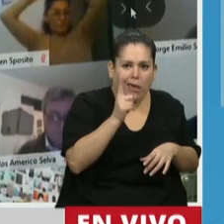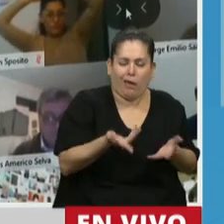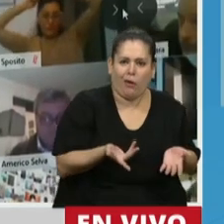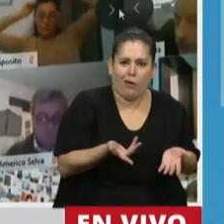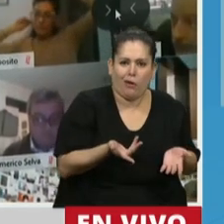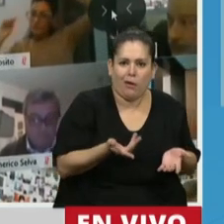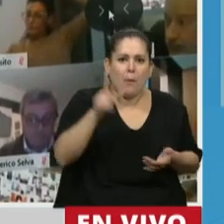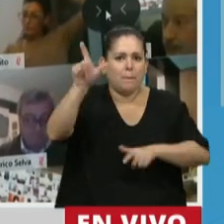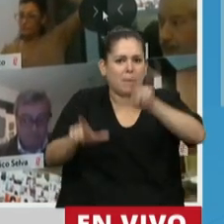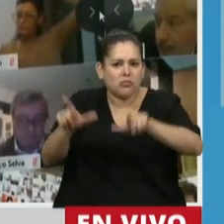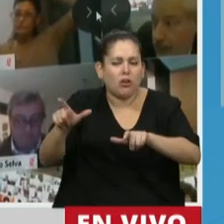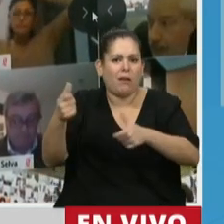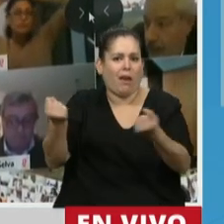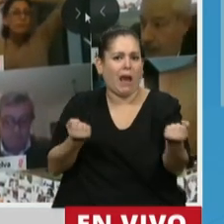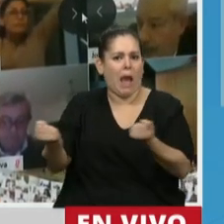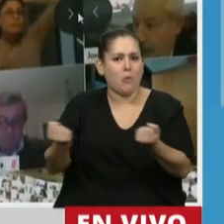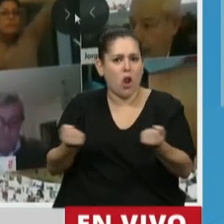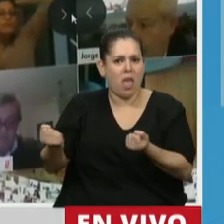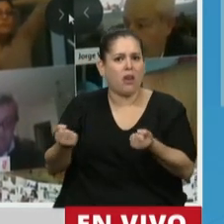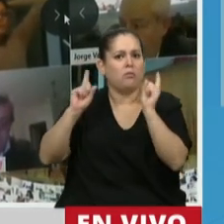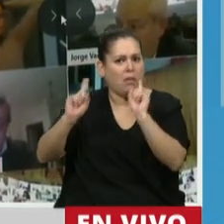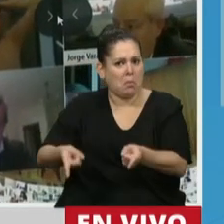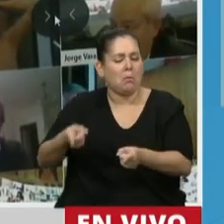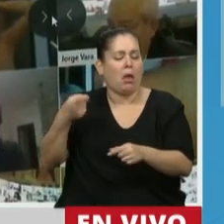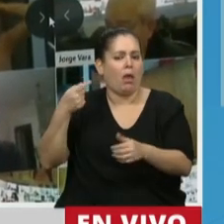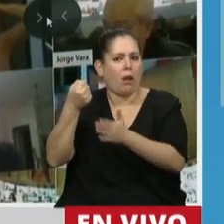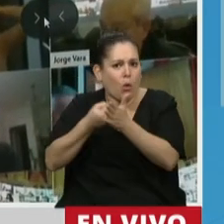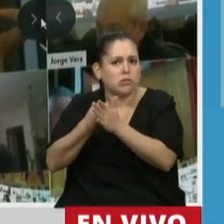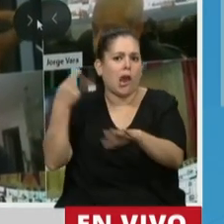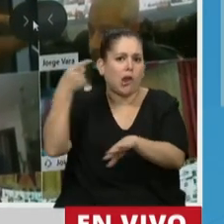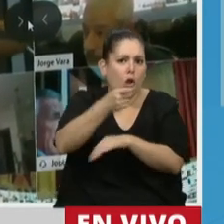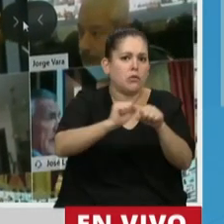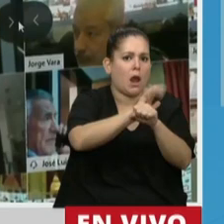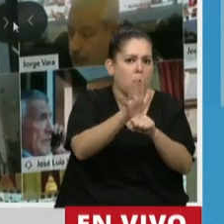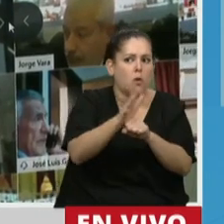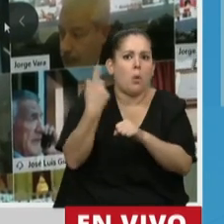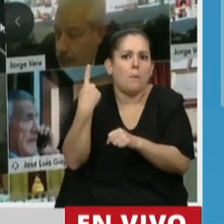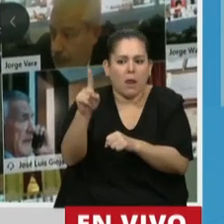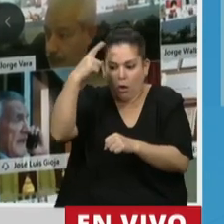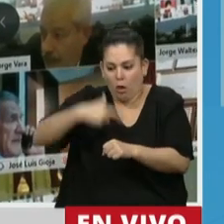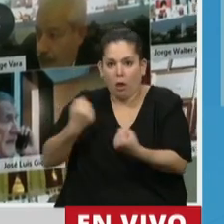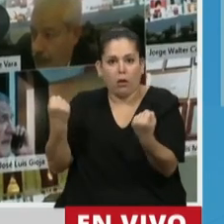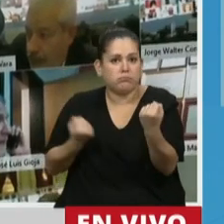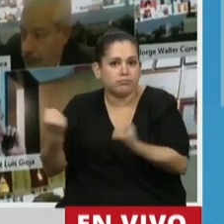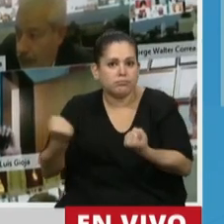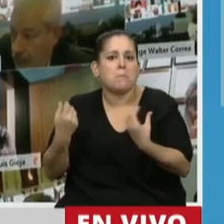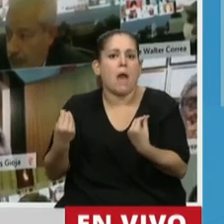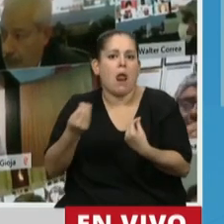luchando con el virus, proveyéndole la alimentación a todas las localidades de nuestro país.